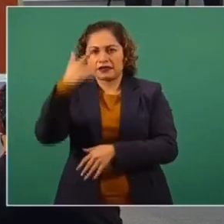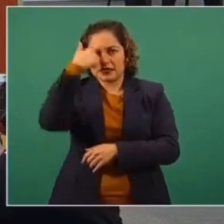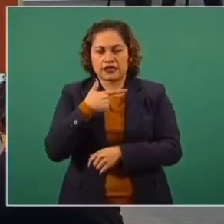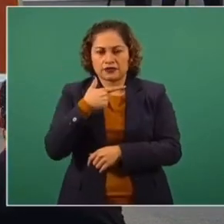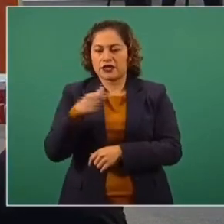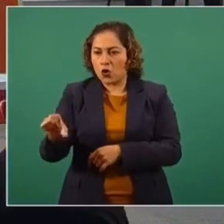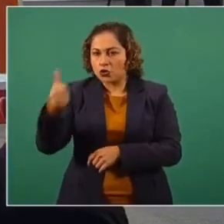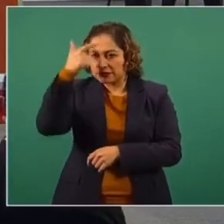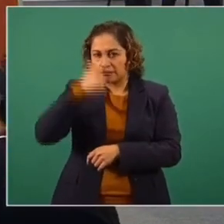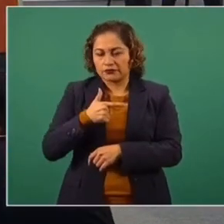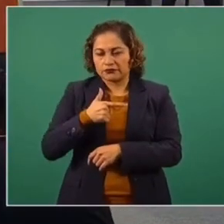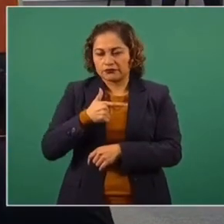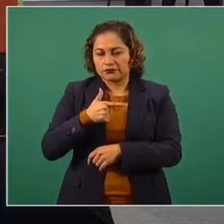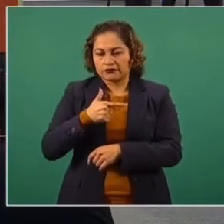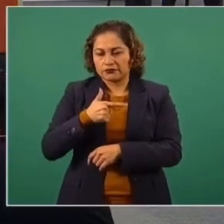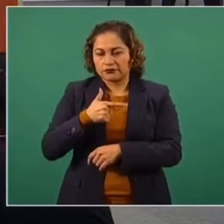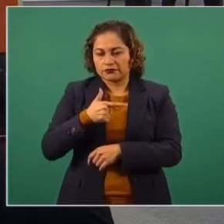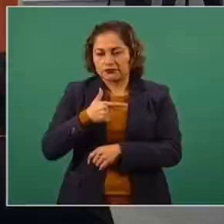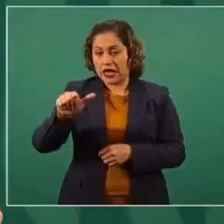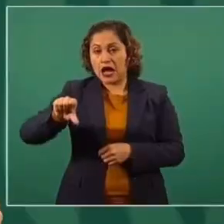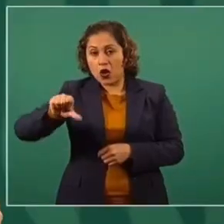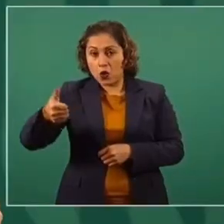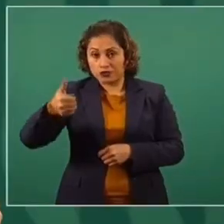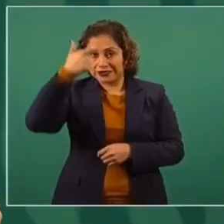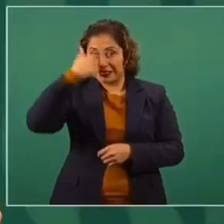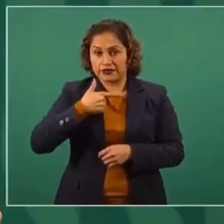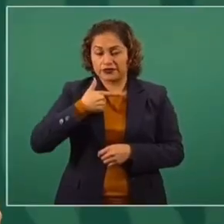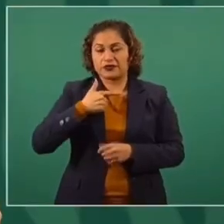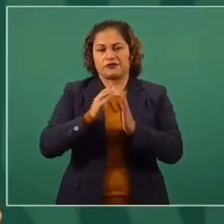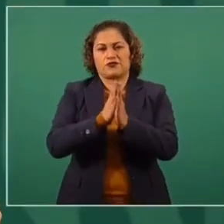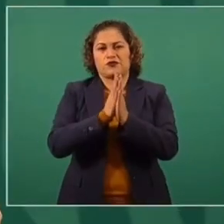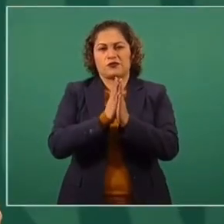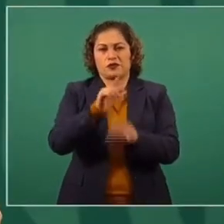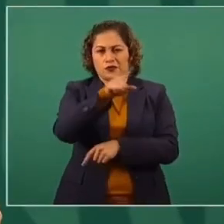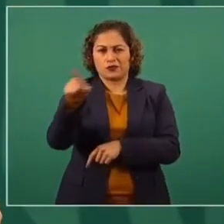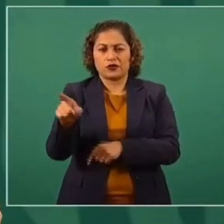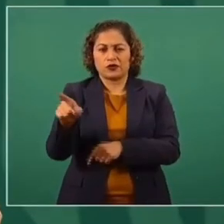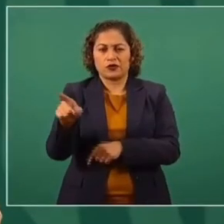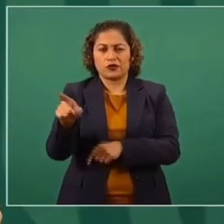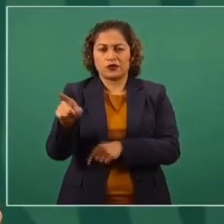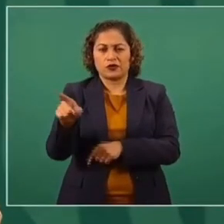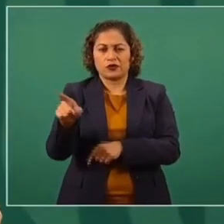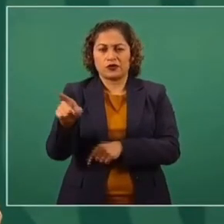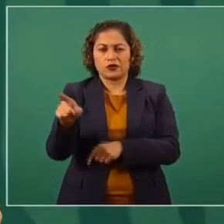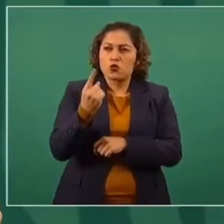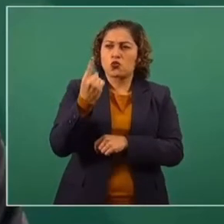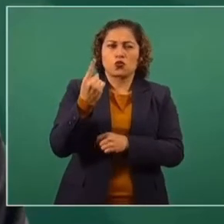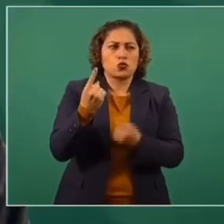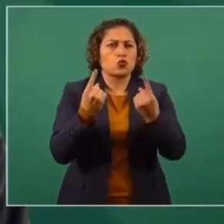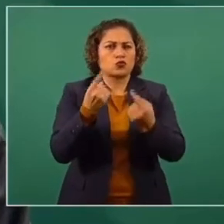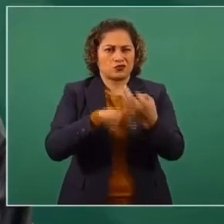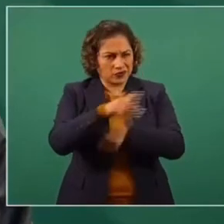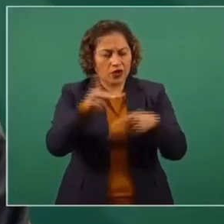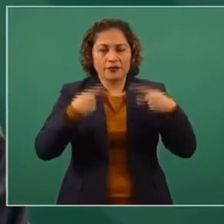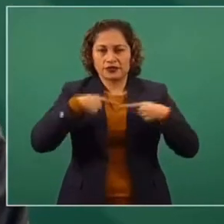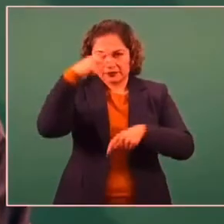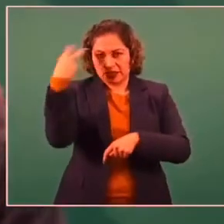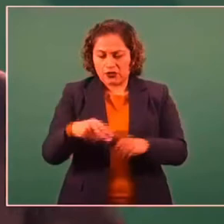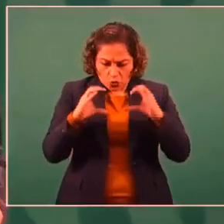a 11 de la noche. De 6 a 11 que nos ayuden consumiendo menos. Todos los mexicanos.